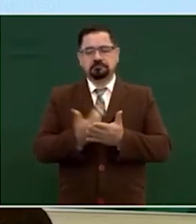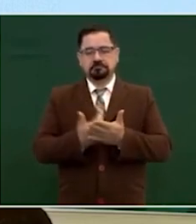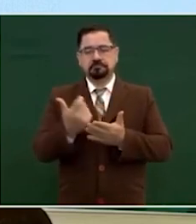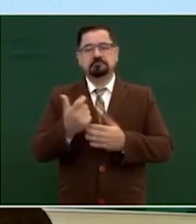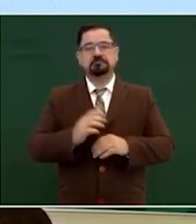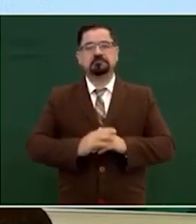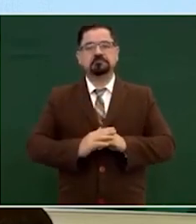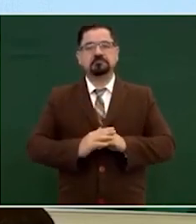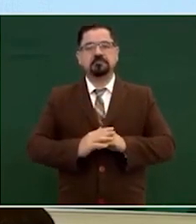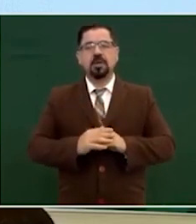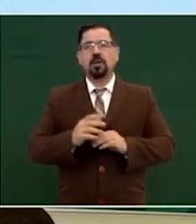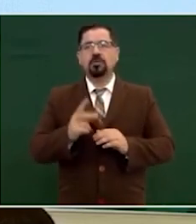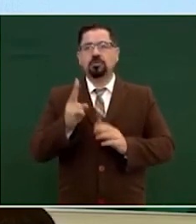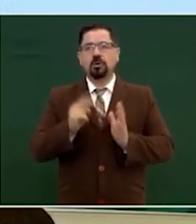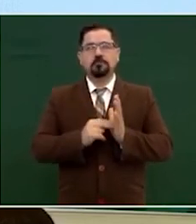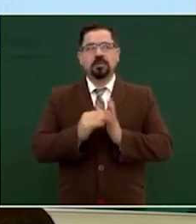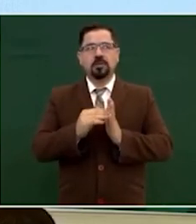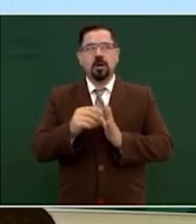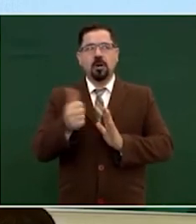11 mil